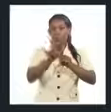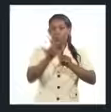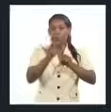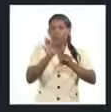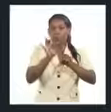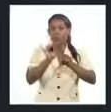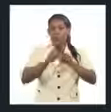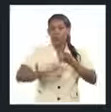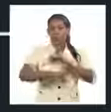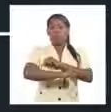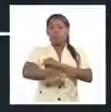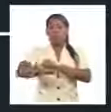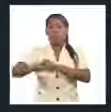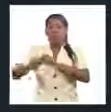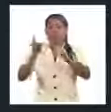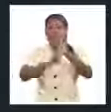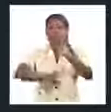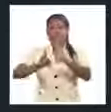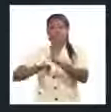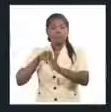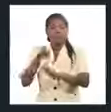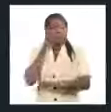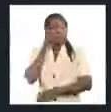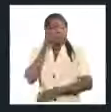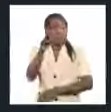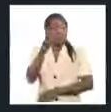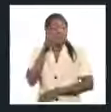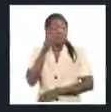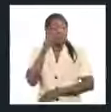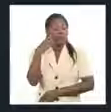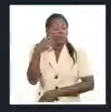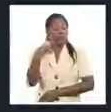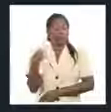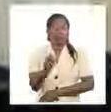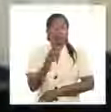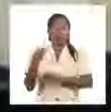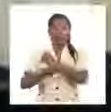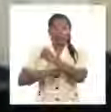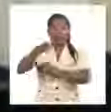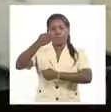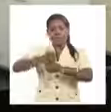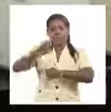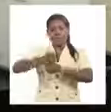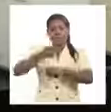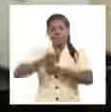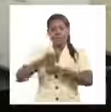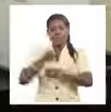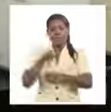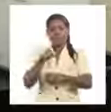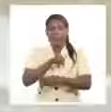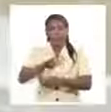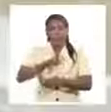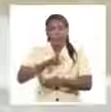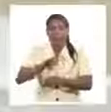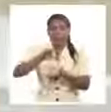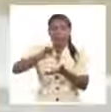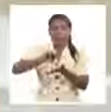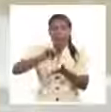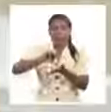camino, el acceso a financiamiento es muy importante. Para fortalecer la infraestructura de los laboratorios de investigación fundamental,